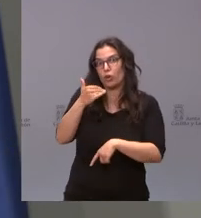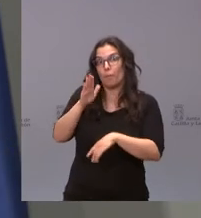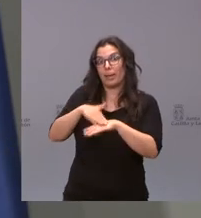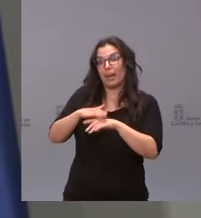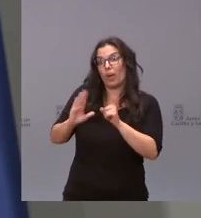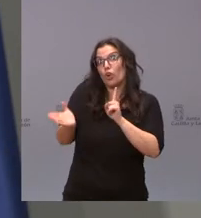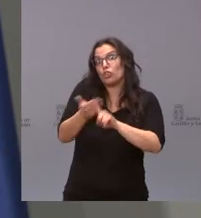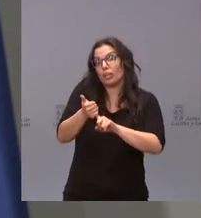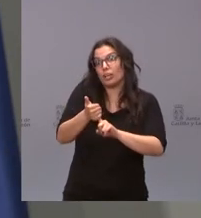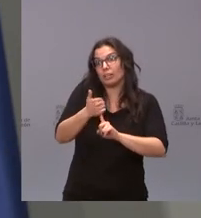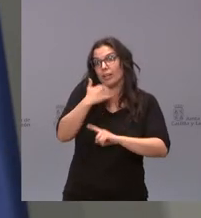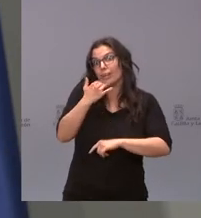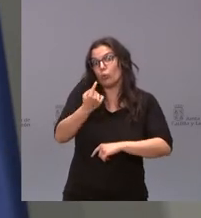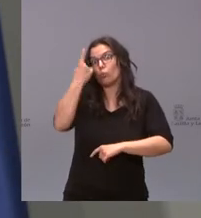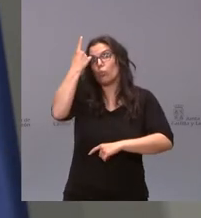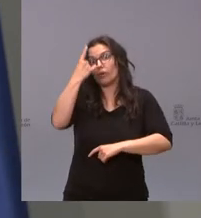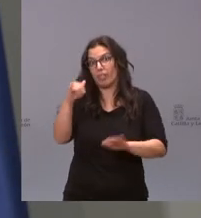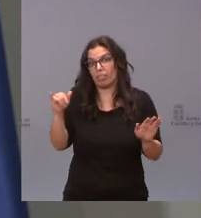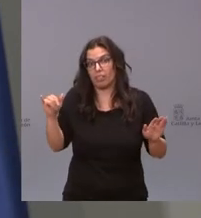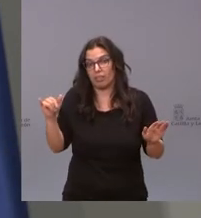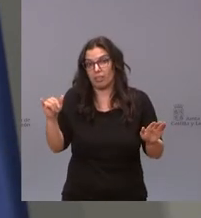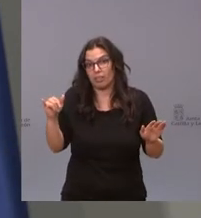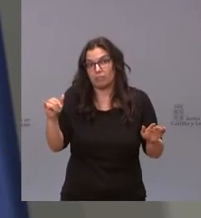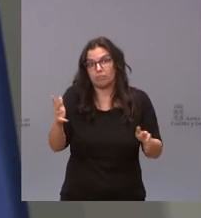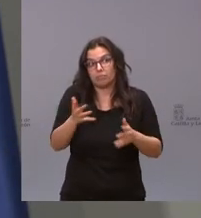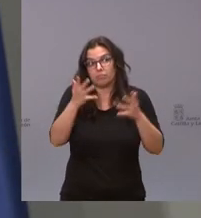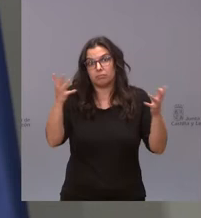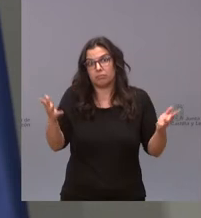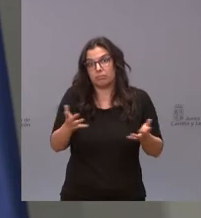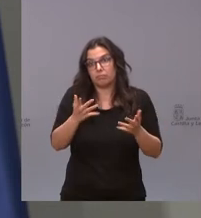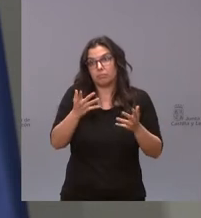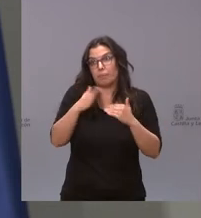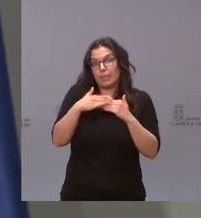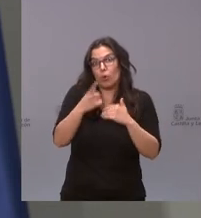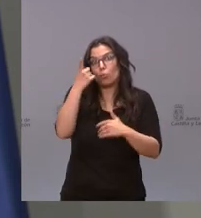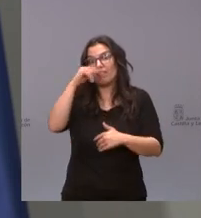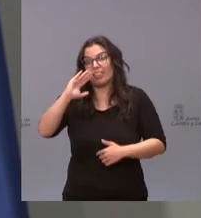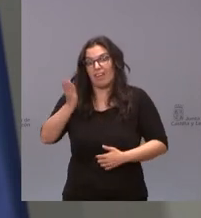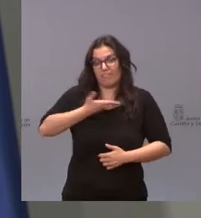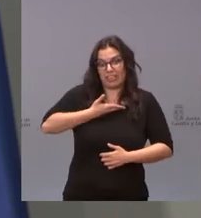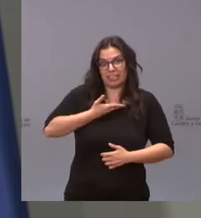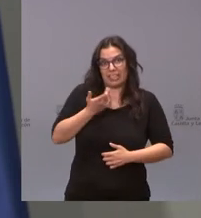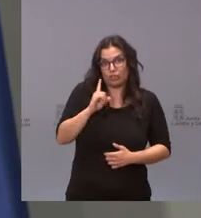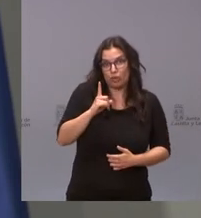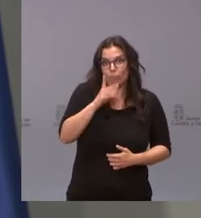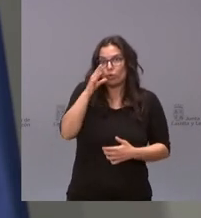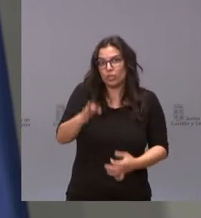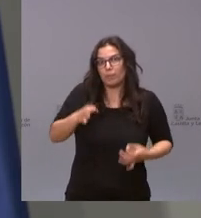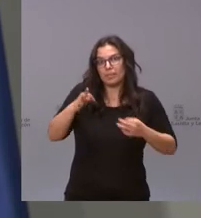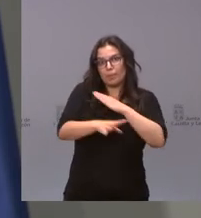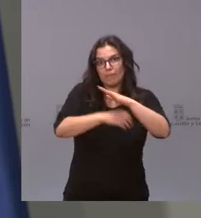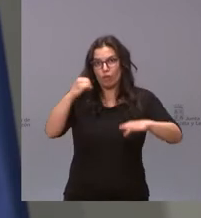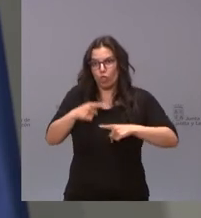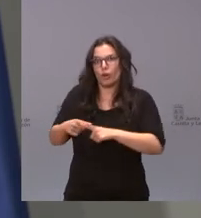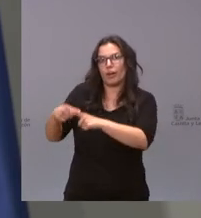alguna vez alguna vez no saliéramos perjudicados en el reparto de los fondos porque hacía